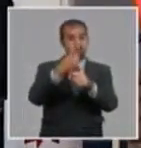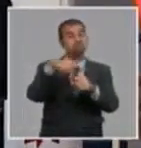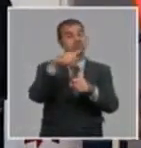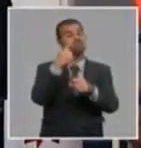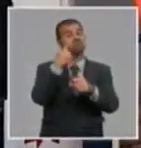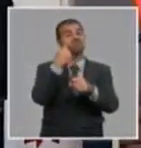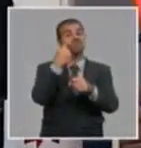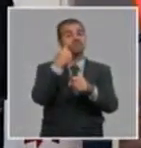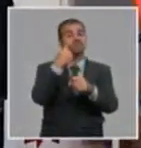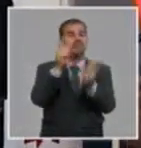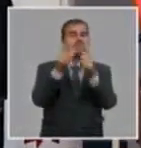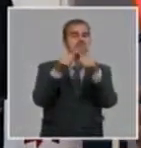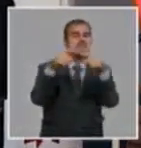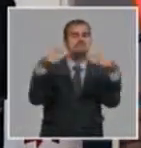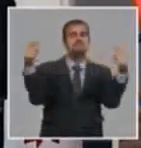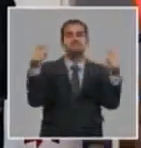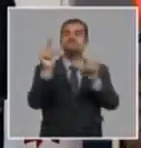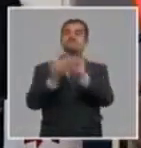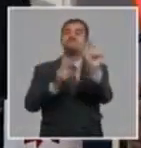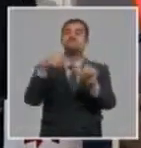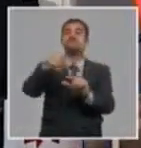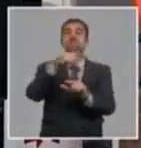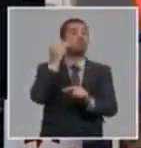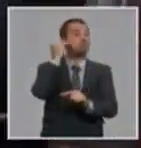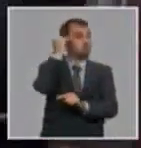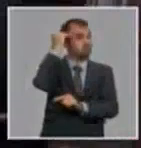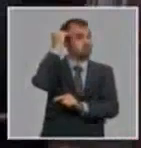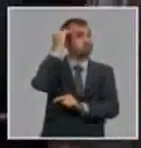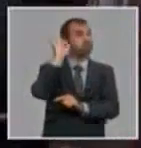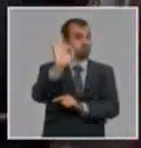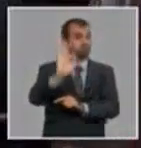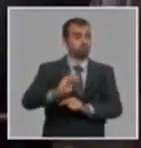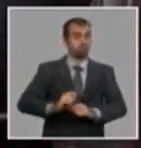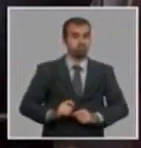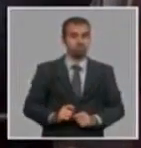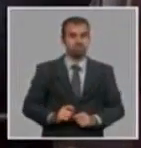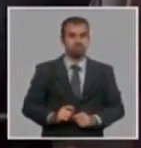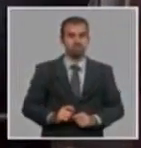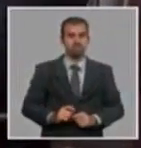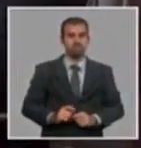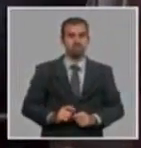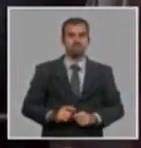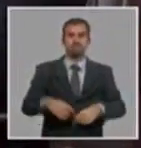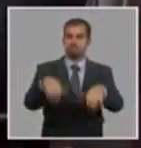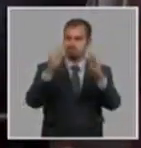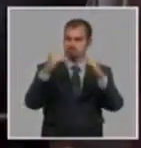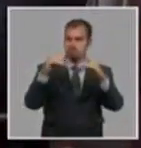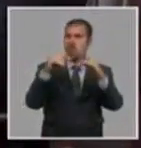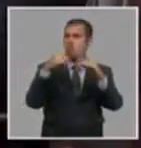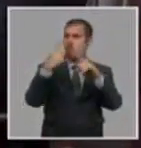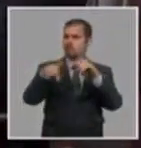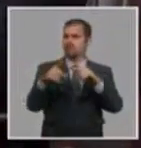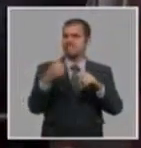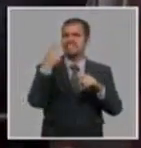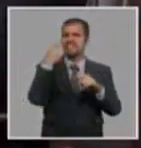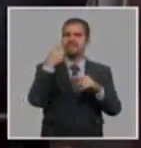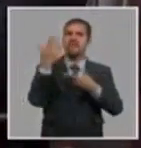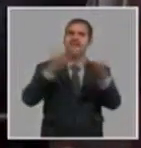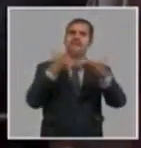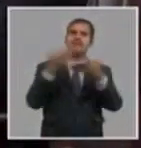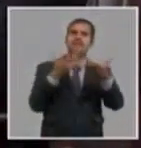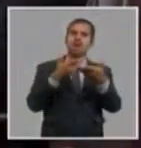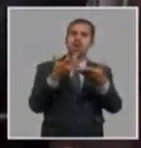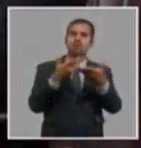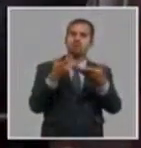de personas altamente preparadas. Establece modelos con menores costos y mayores imágenes